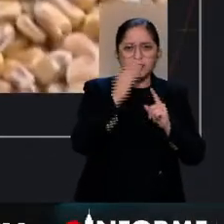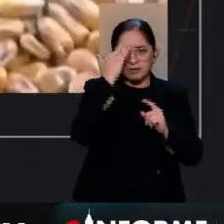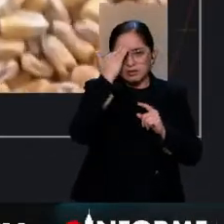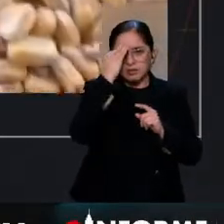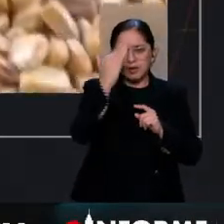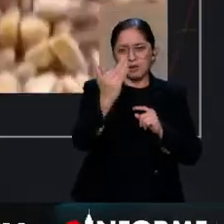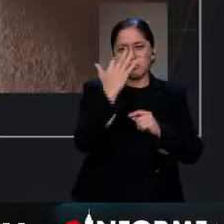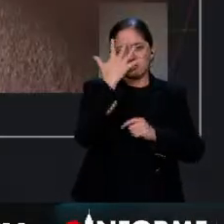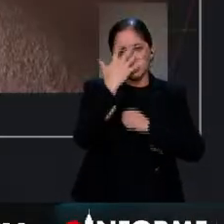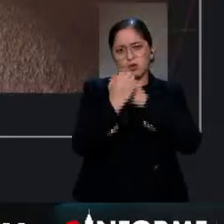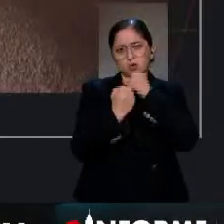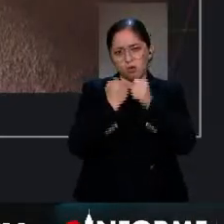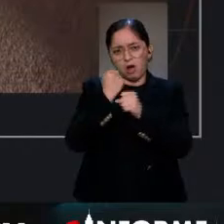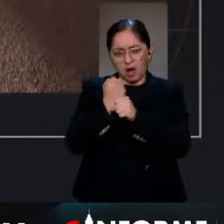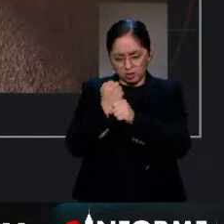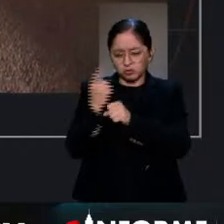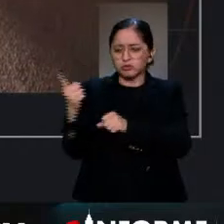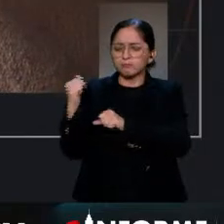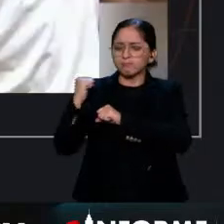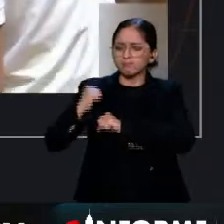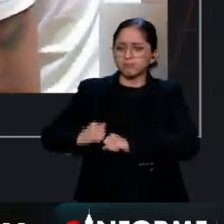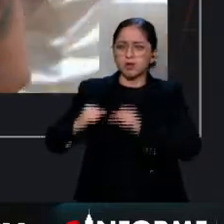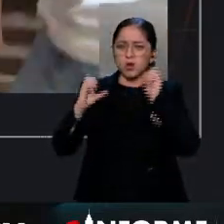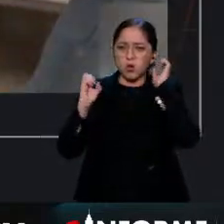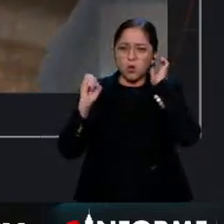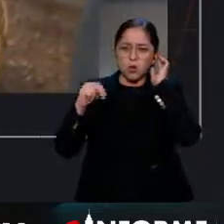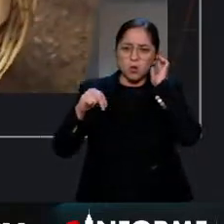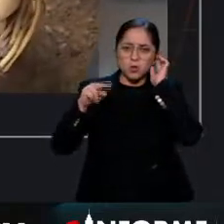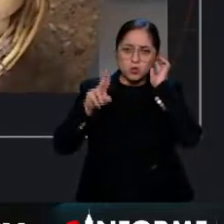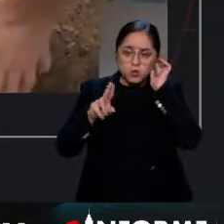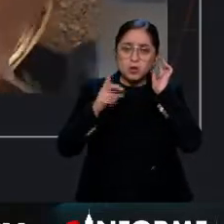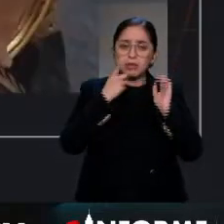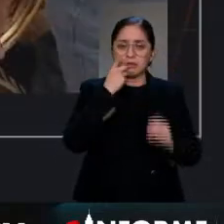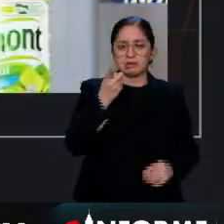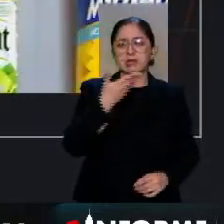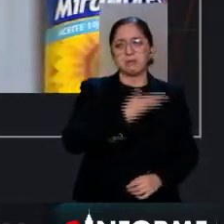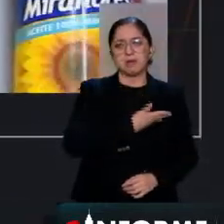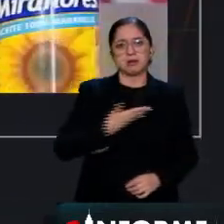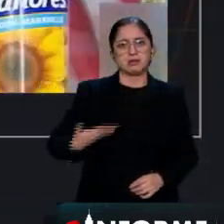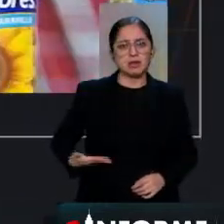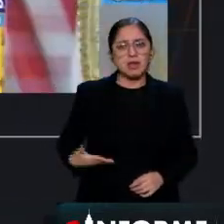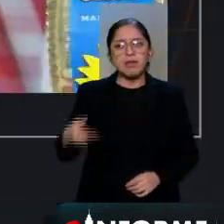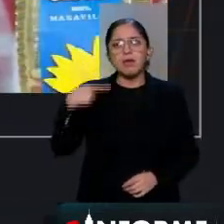Organización de las Naciones Unidas, y pues misma propuesta que espera el presidente que las potencias acepten.